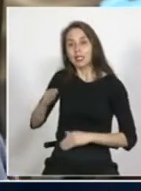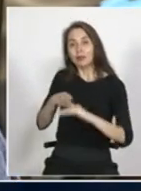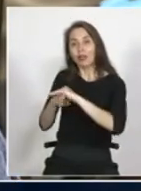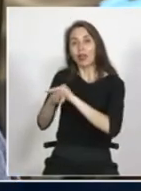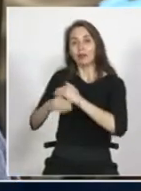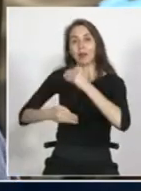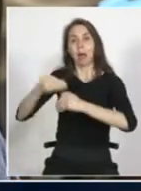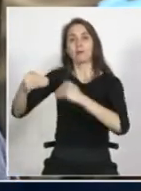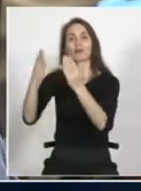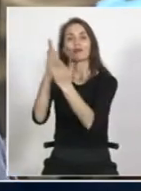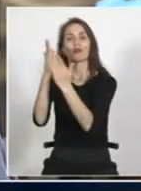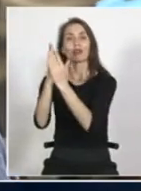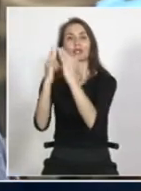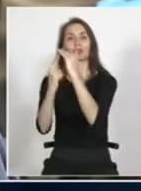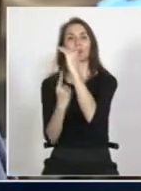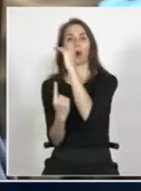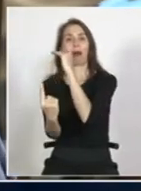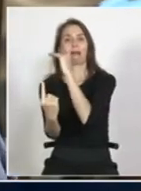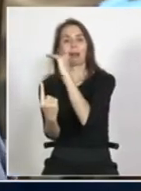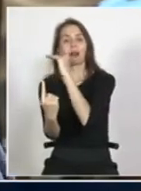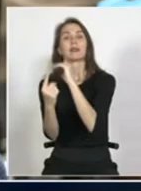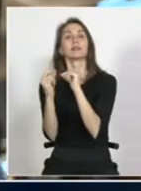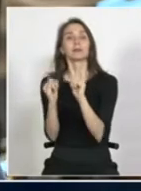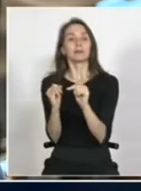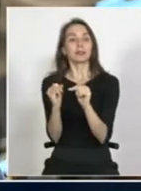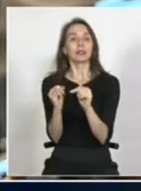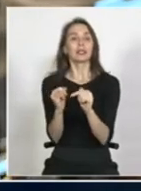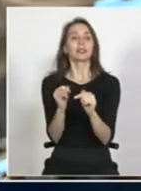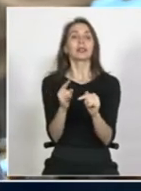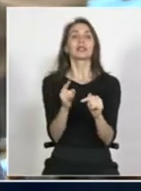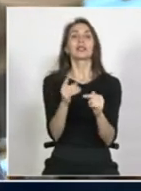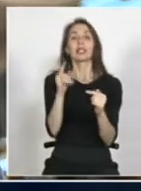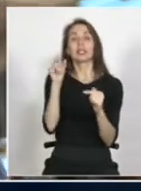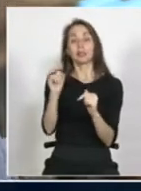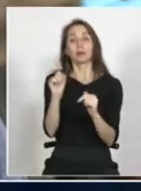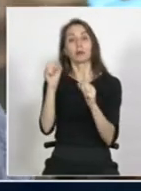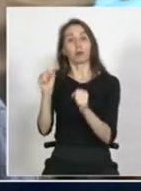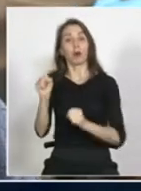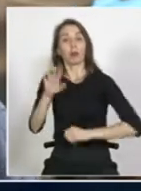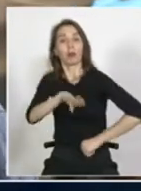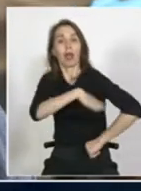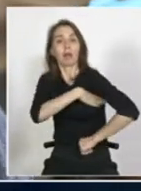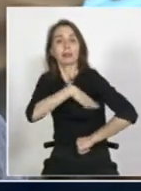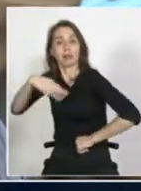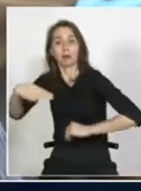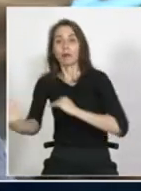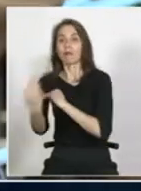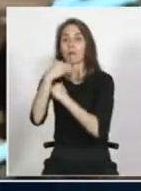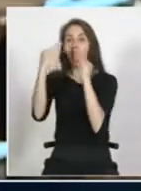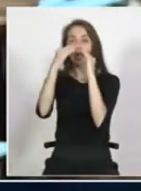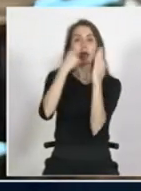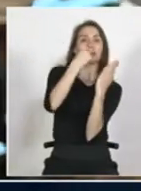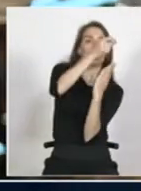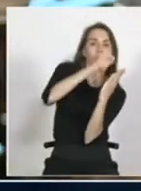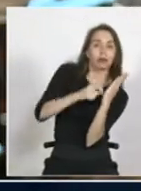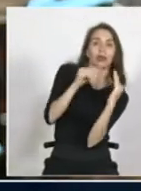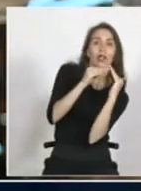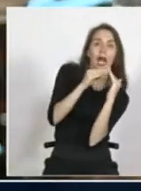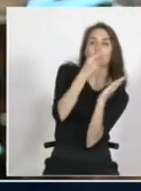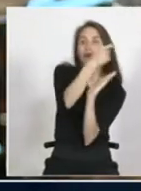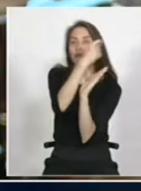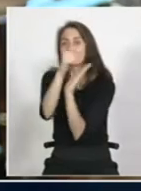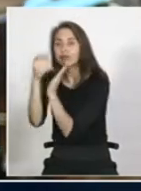más fundamental aún, es el hecho de que tengan acceso a la encuesta social de hogares. O sea, si es que ellos, si es que sus padres no están